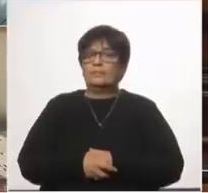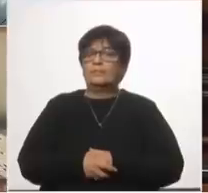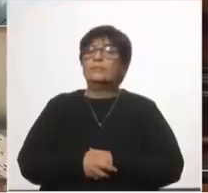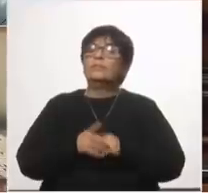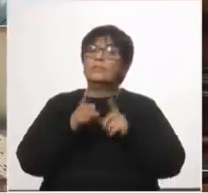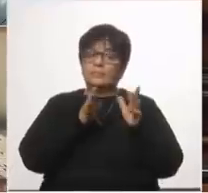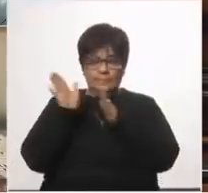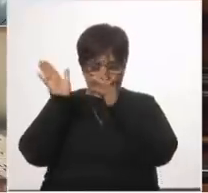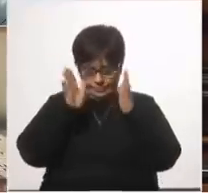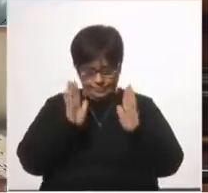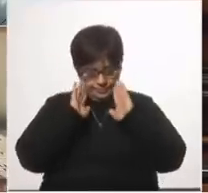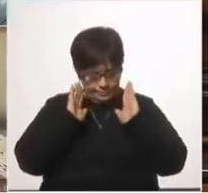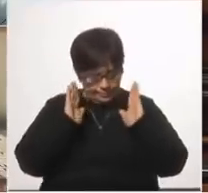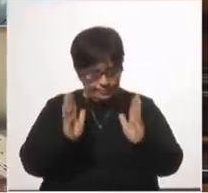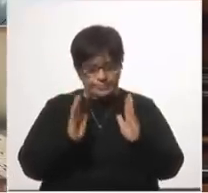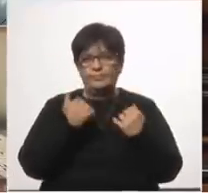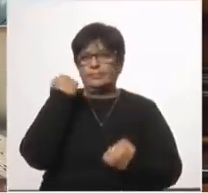vamos ahora al capítulo económico